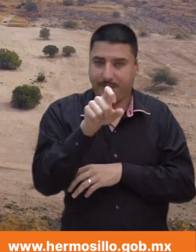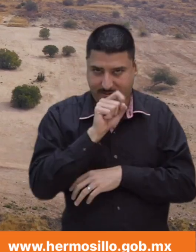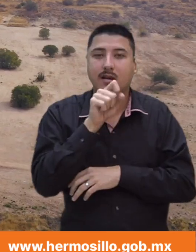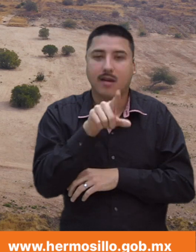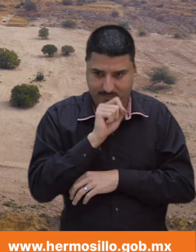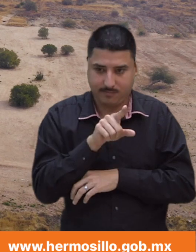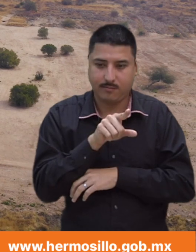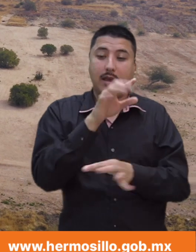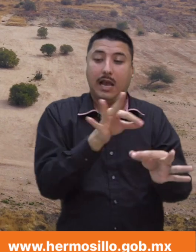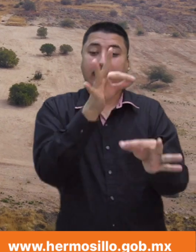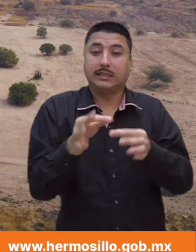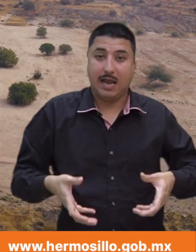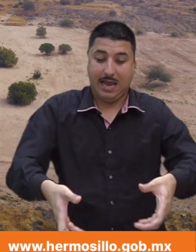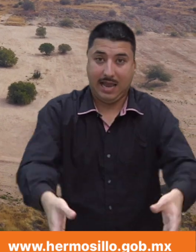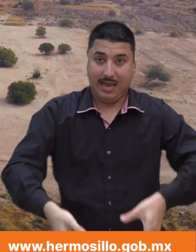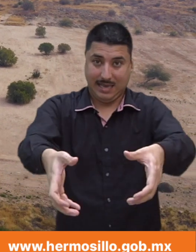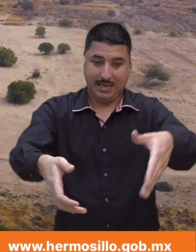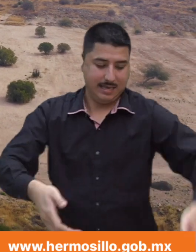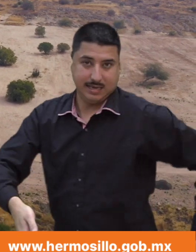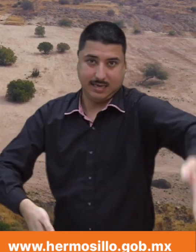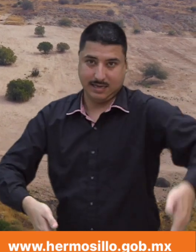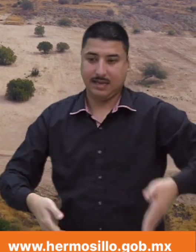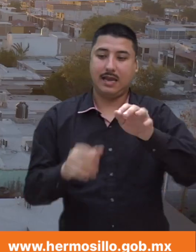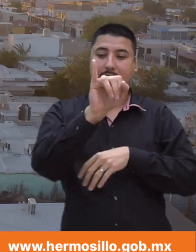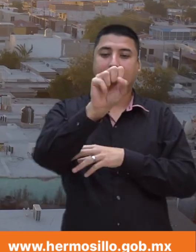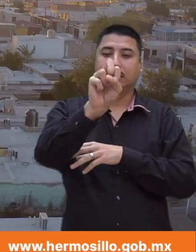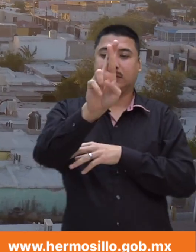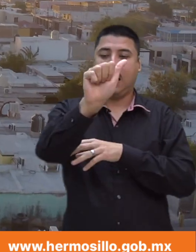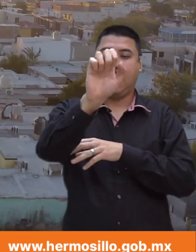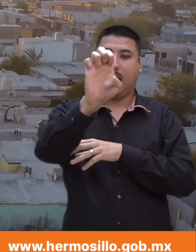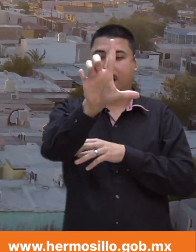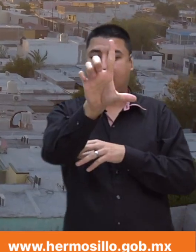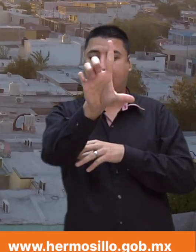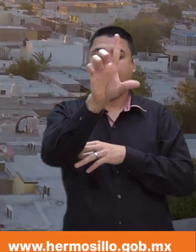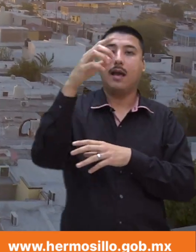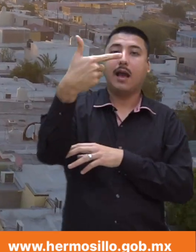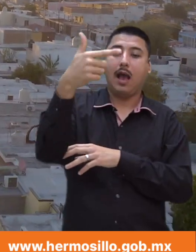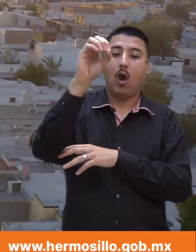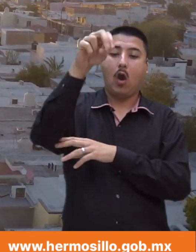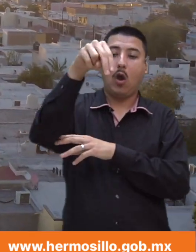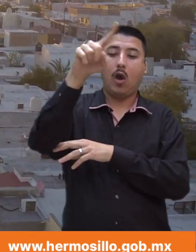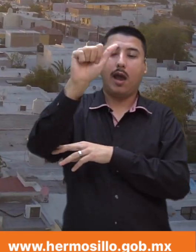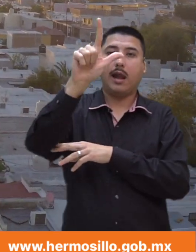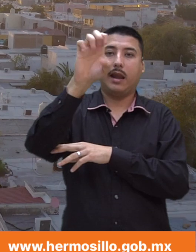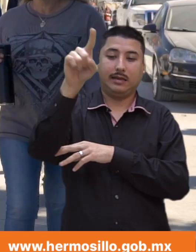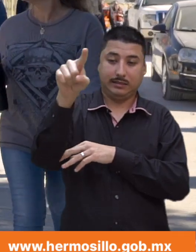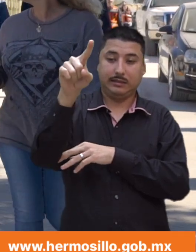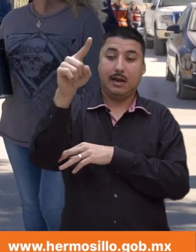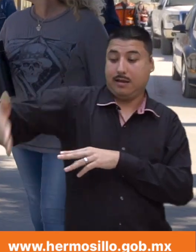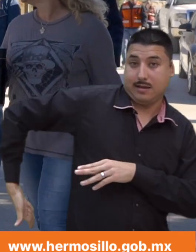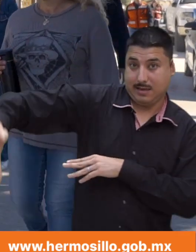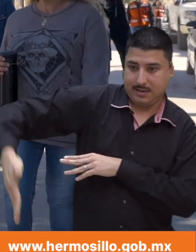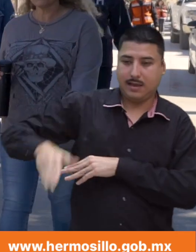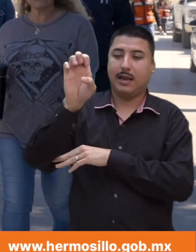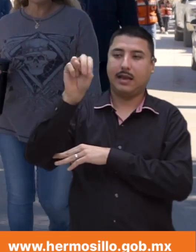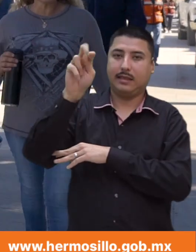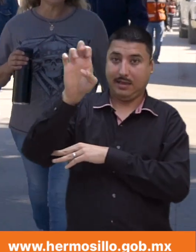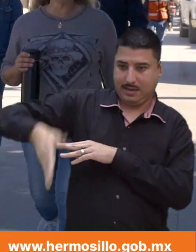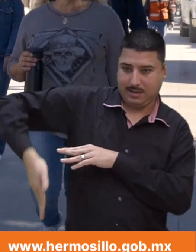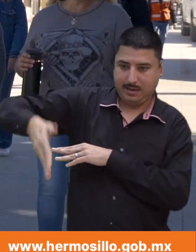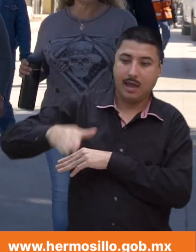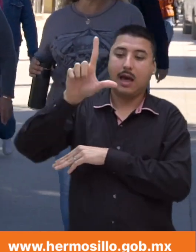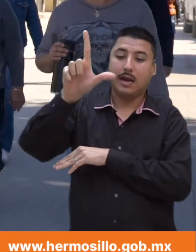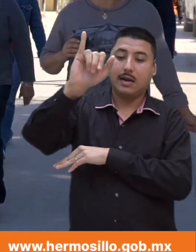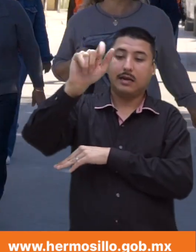terminamos trabajos en cruceros, también con concreto. El año va empezando y ya tenemos un plan para todo lo que lograremos